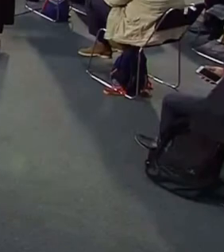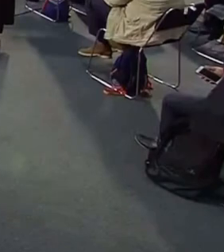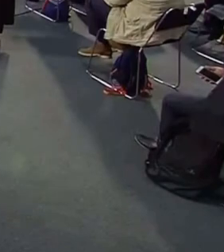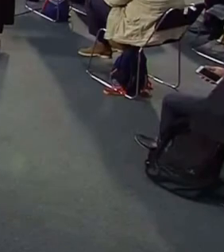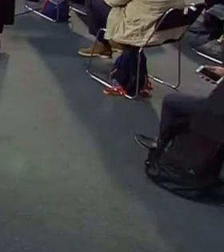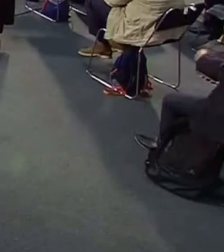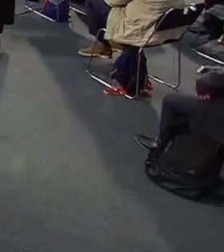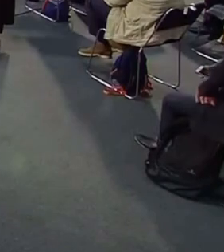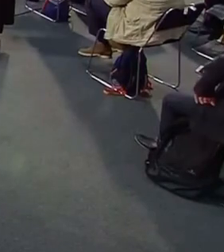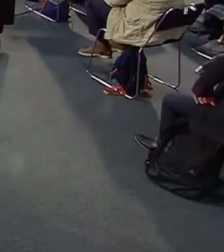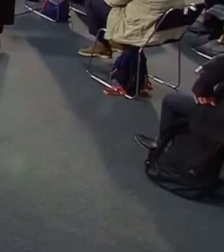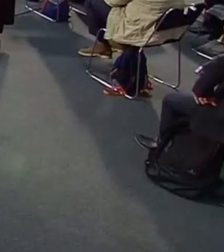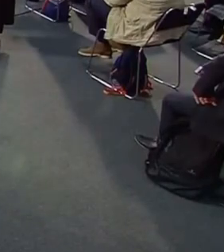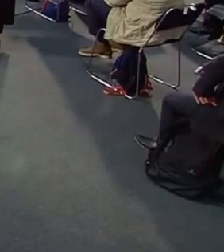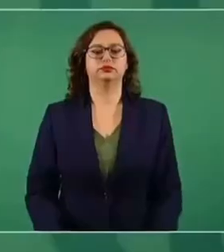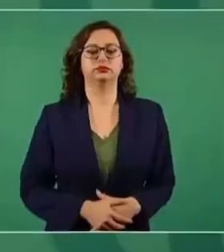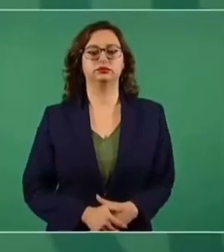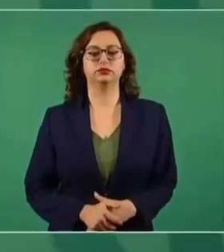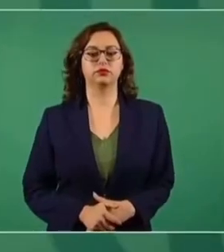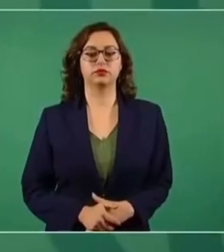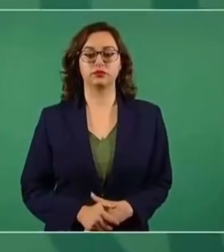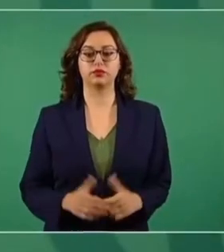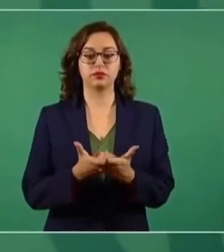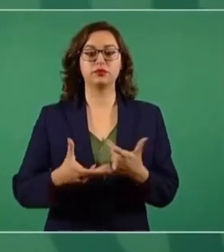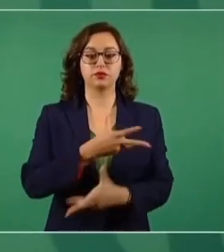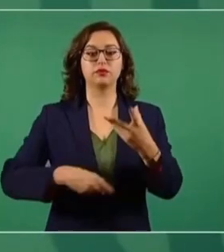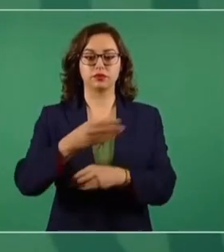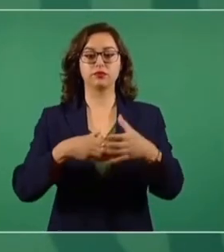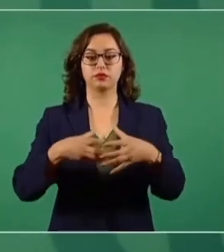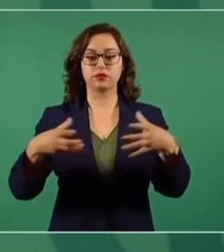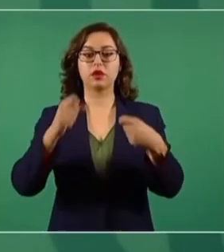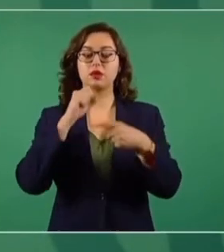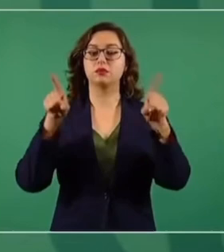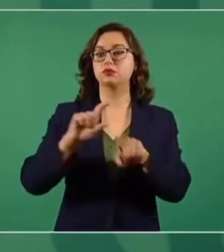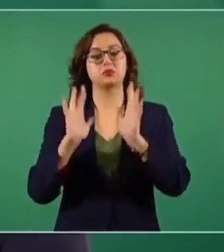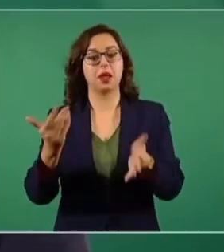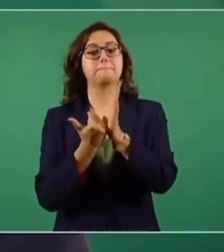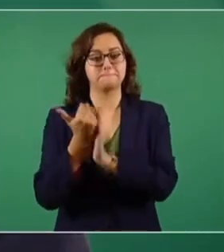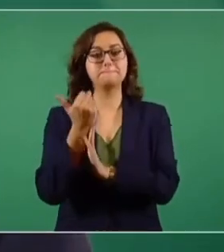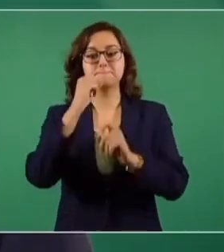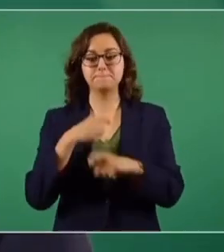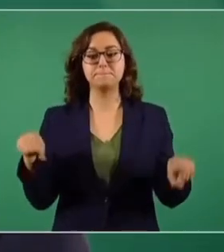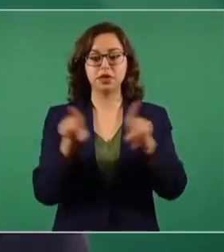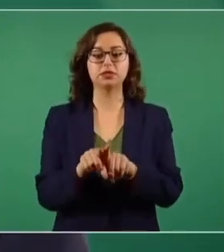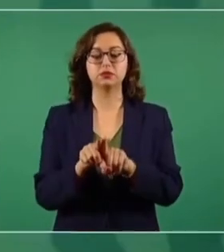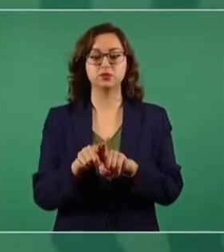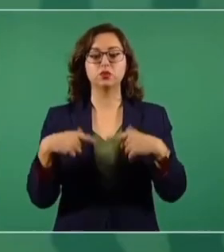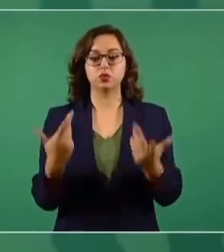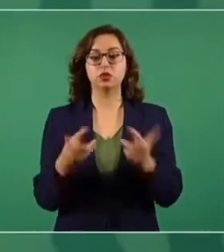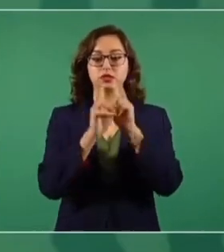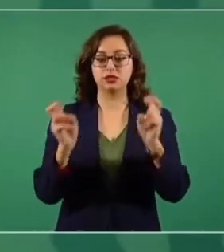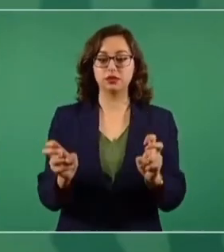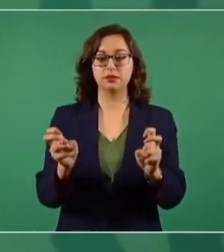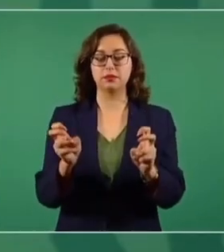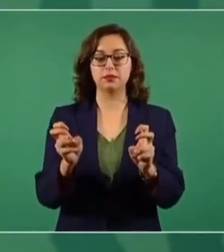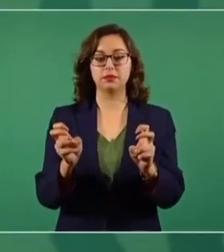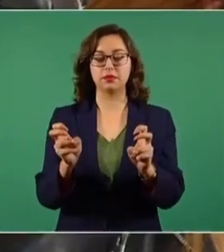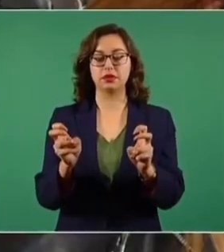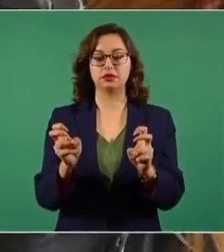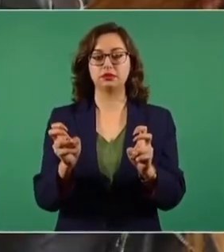está creciendo la economía, ya tenemos los datos sobre inversión extranjera. Estamos en inversión extranjera